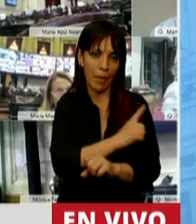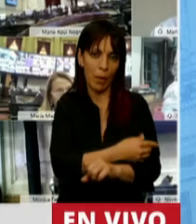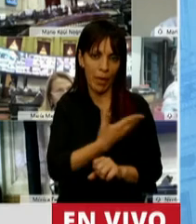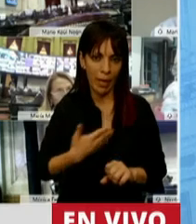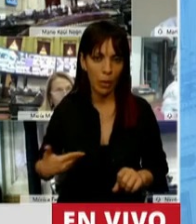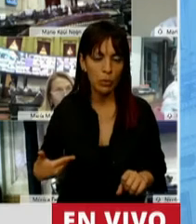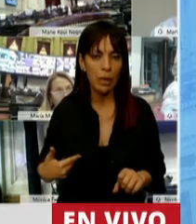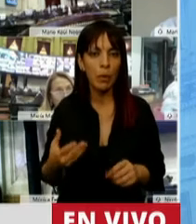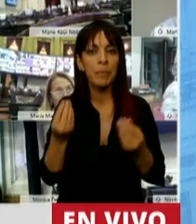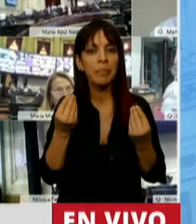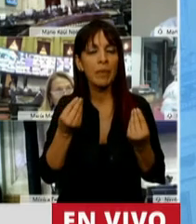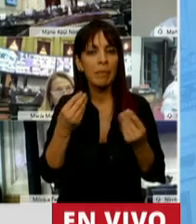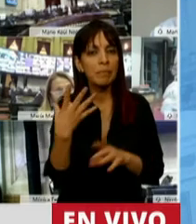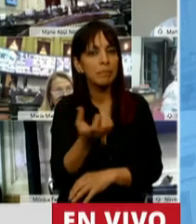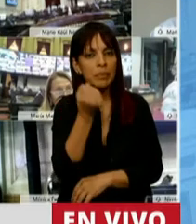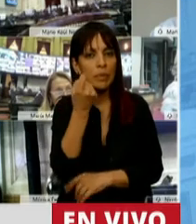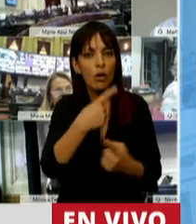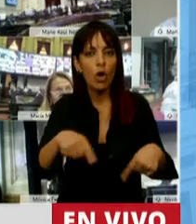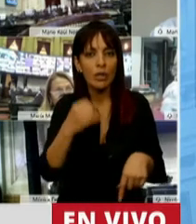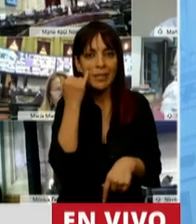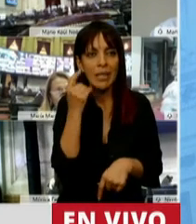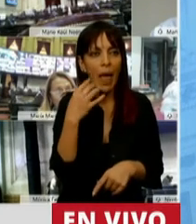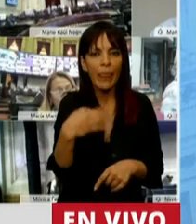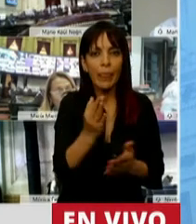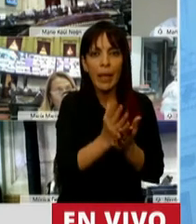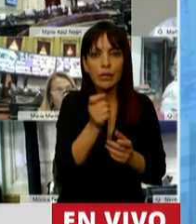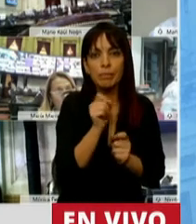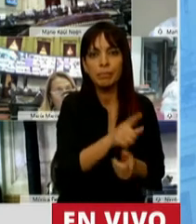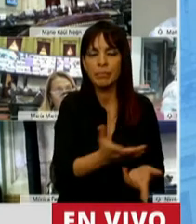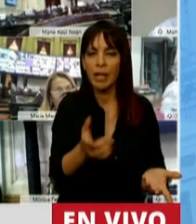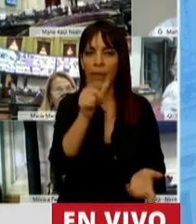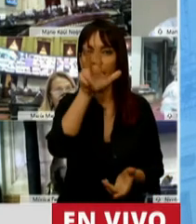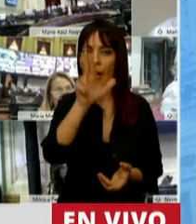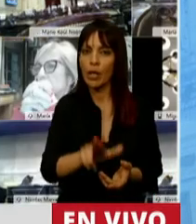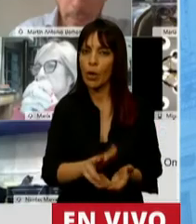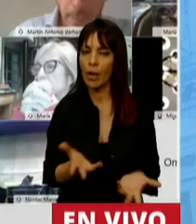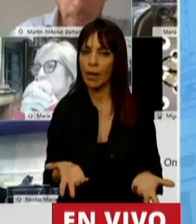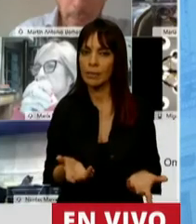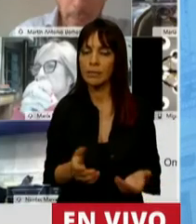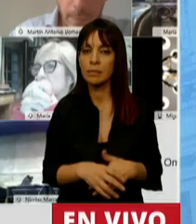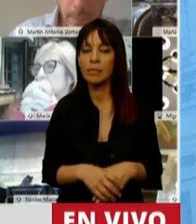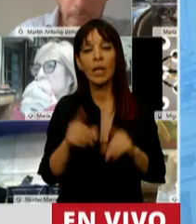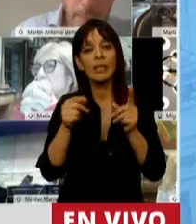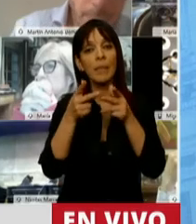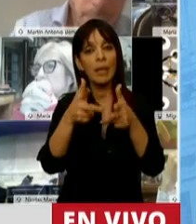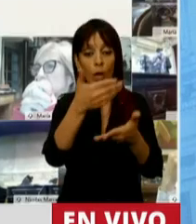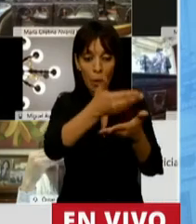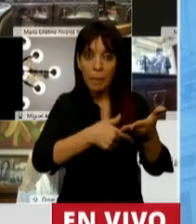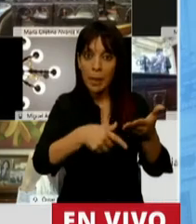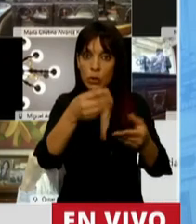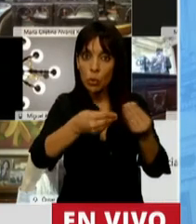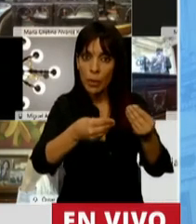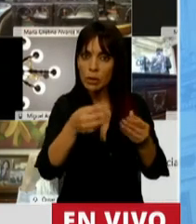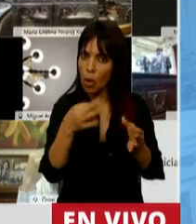para lograr lo que legítimamente le corresponde a La Rioja. También digo que esto es histórico porque se está